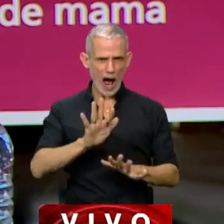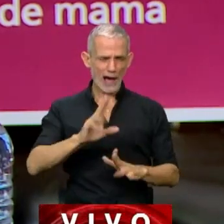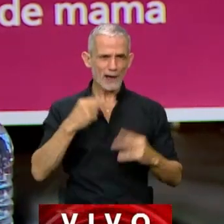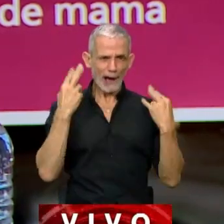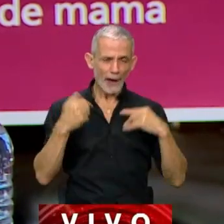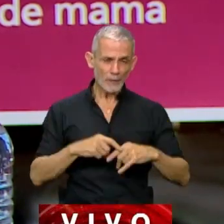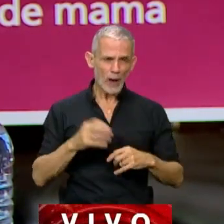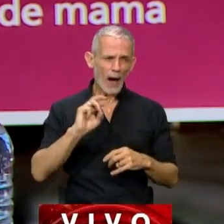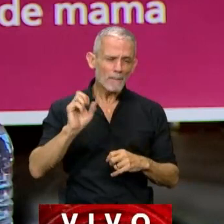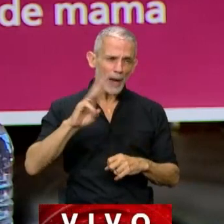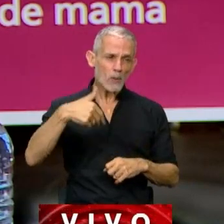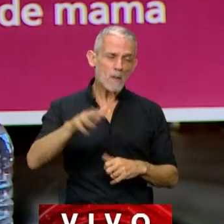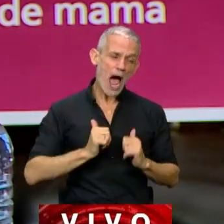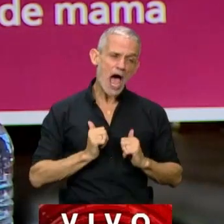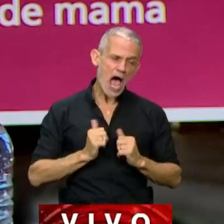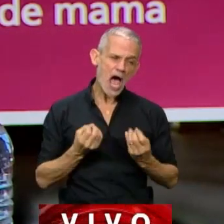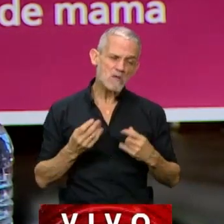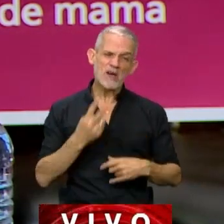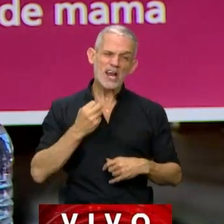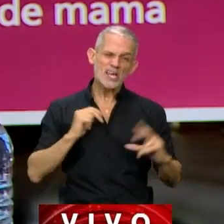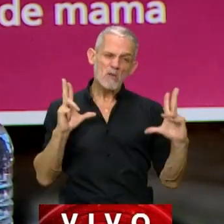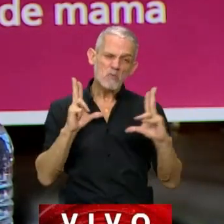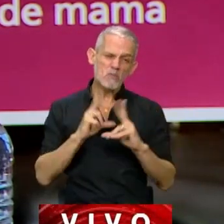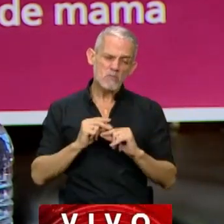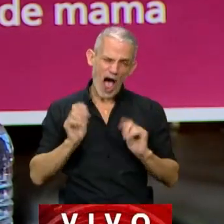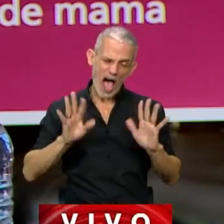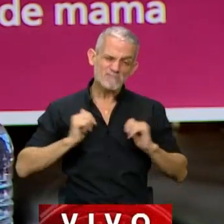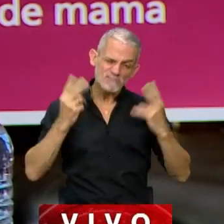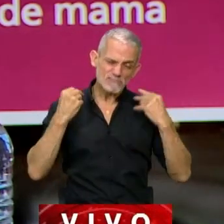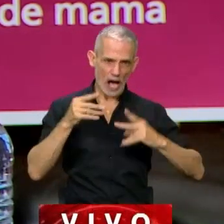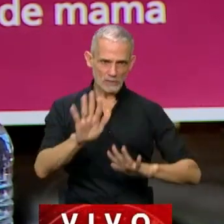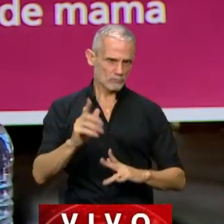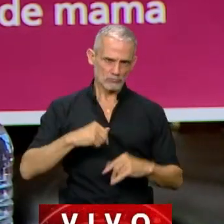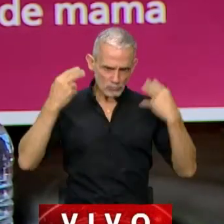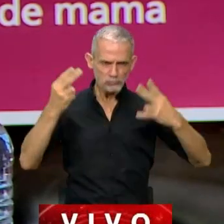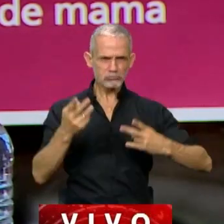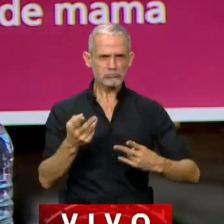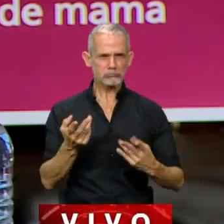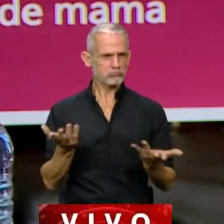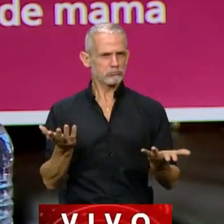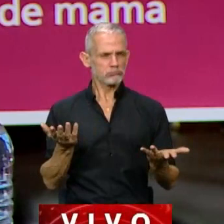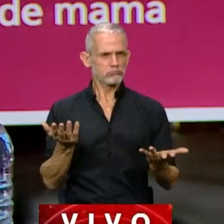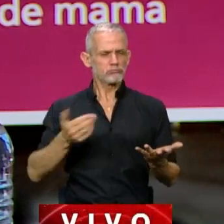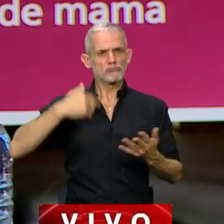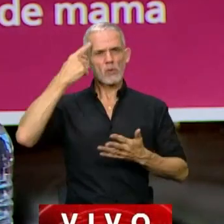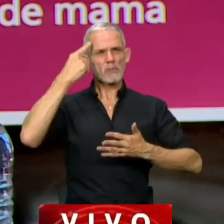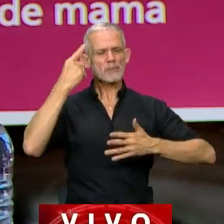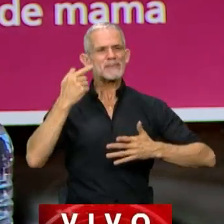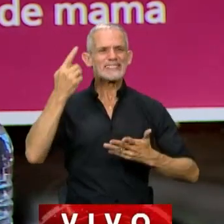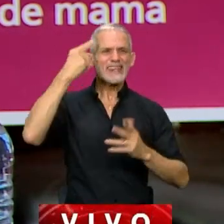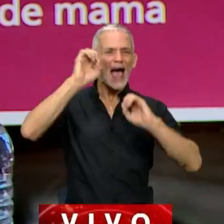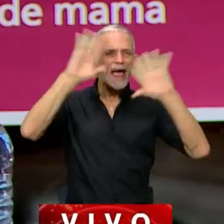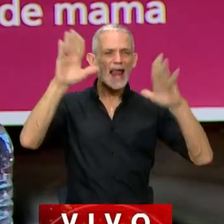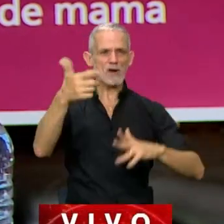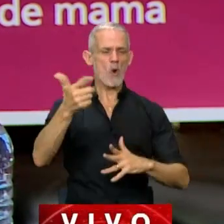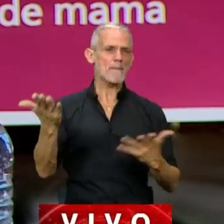no podemos venir a este recinto con la idea, ni siquiera del todo clara, pero al menos